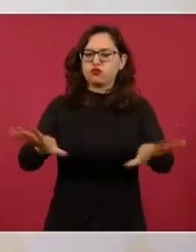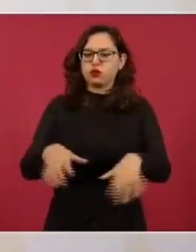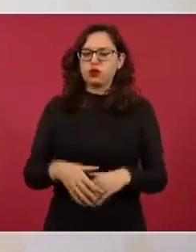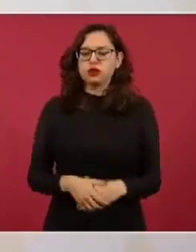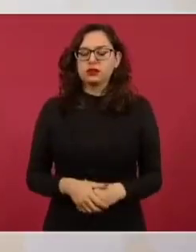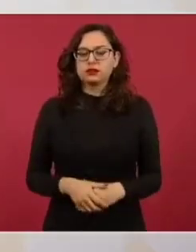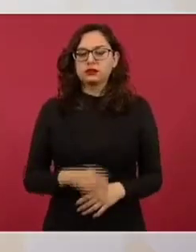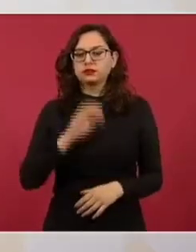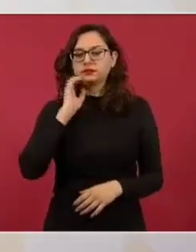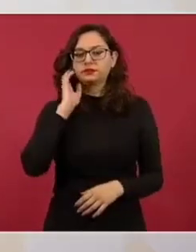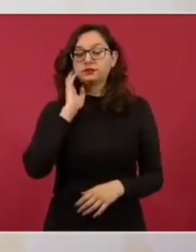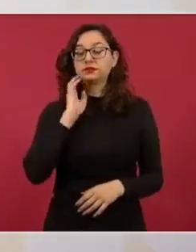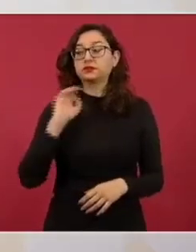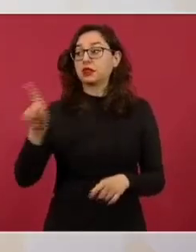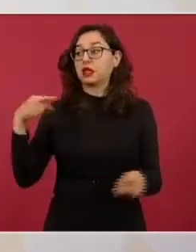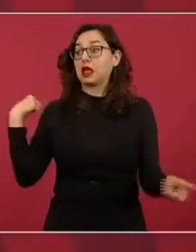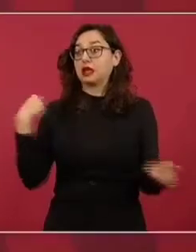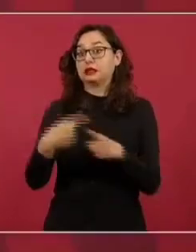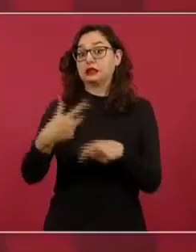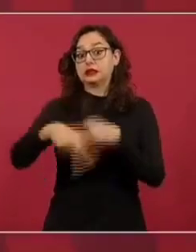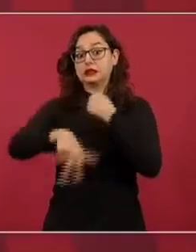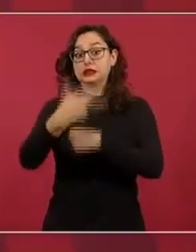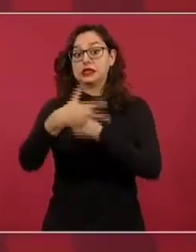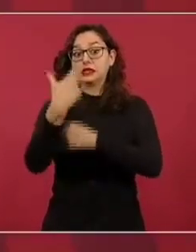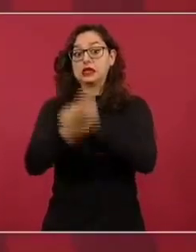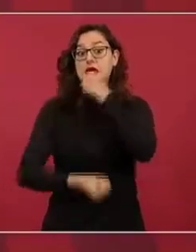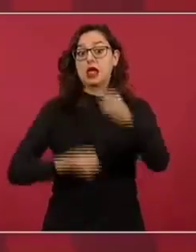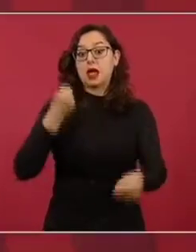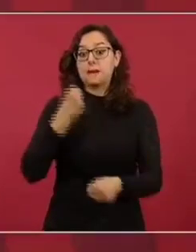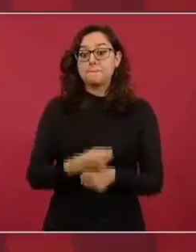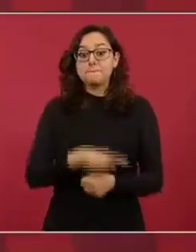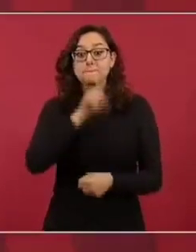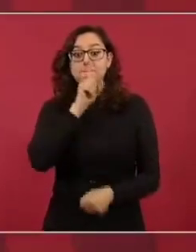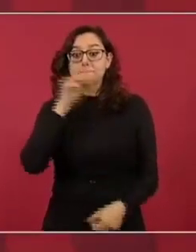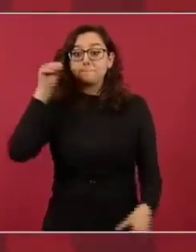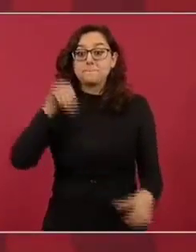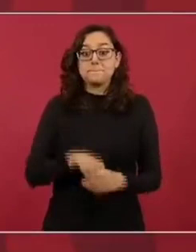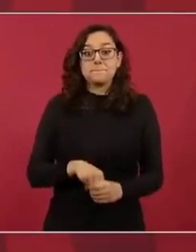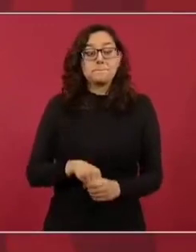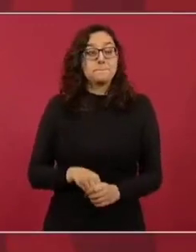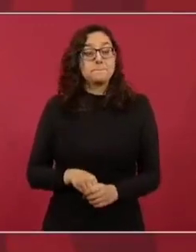en 13 años no se sabía nada, porque hasta ahora.